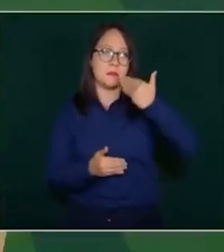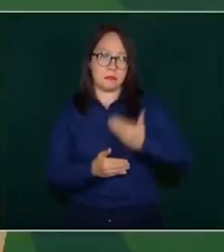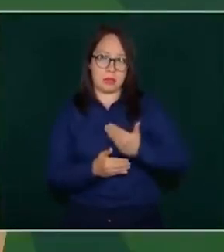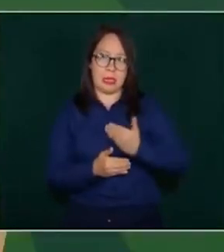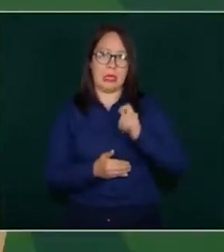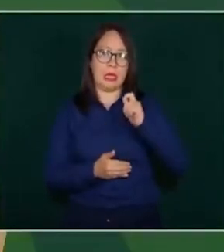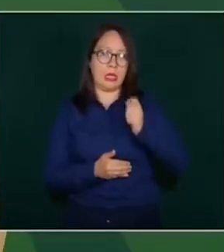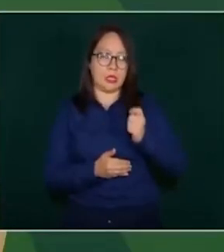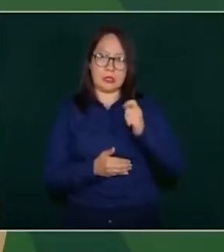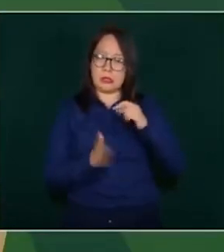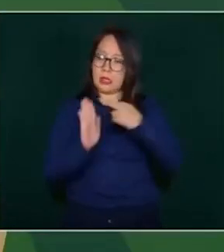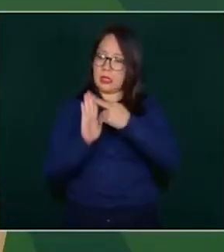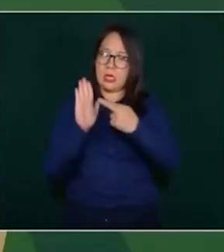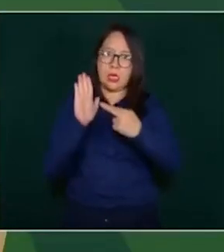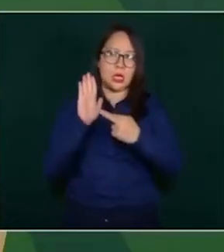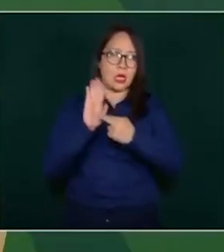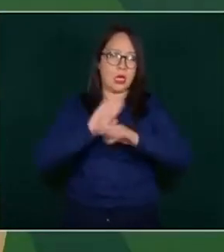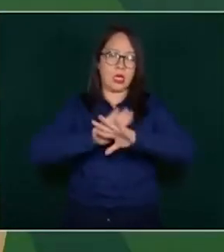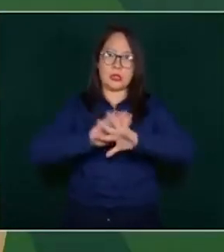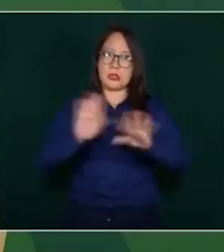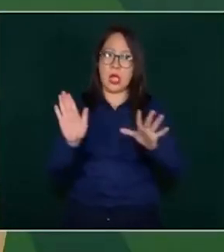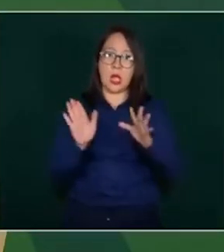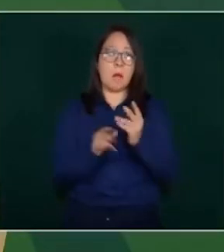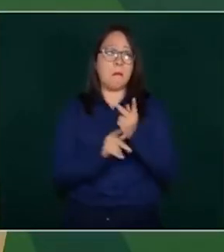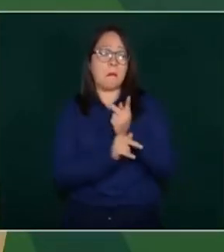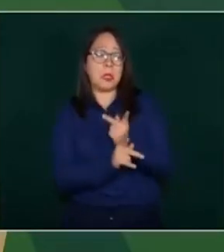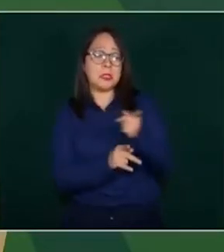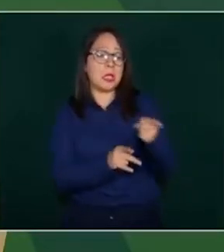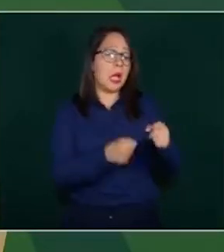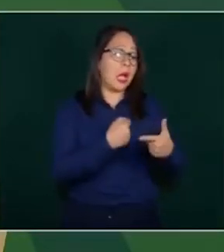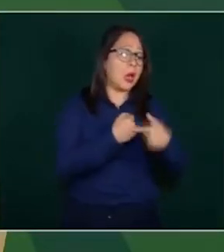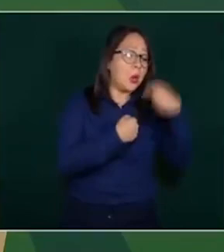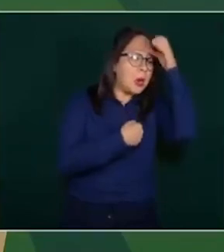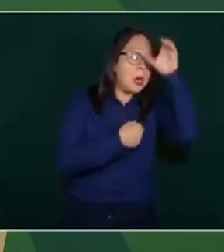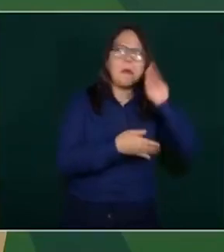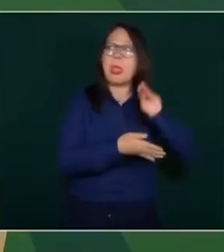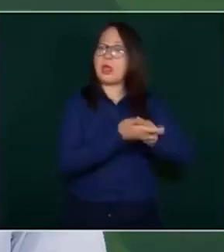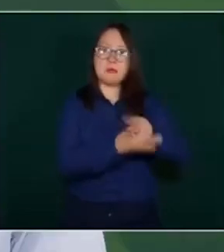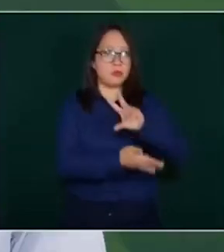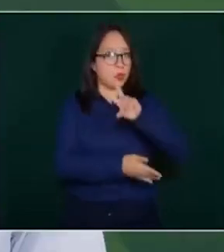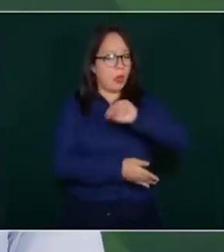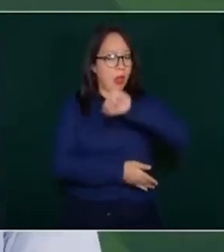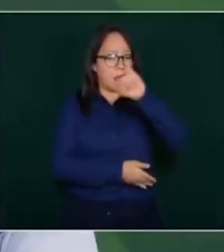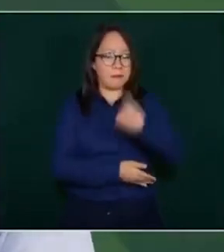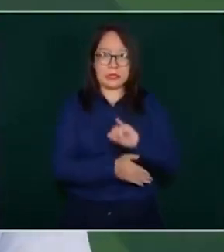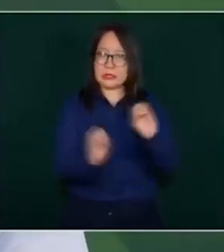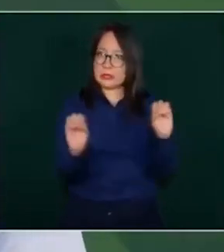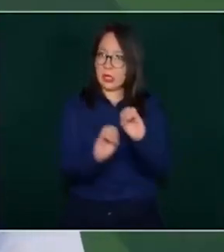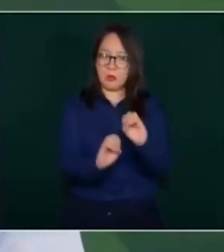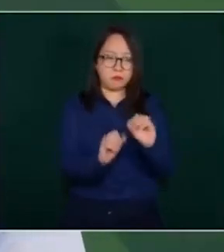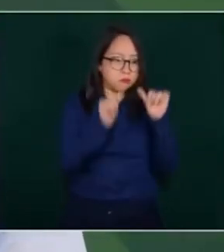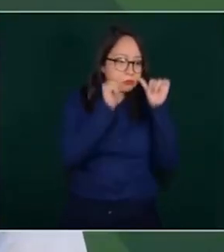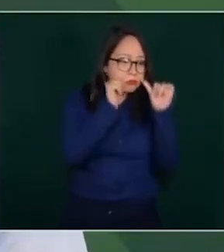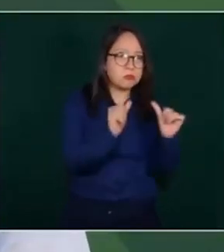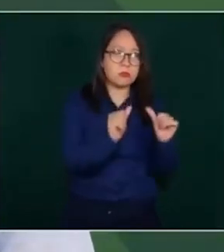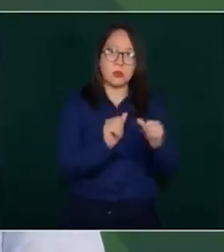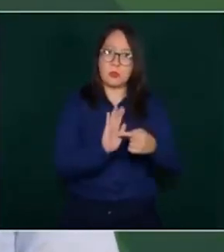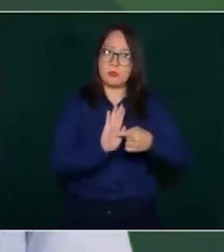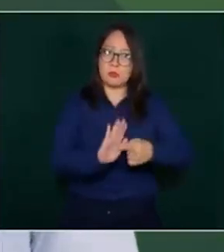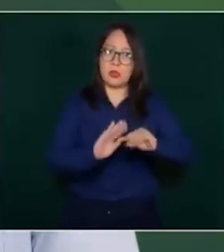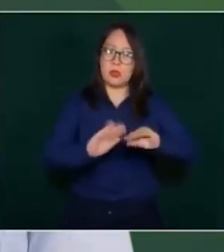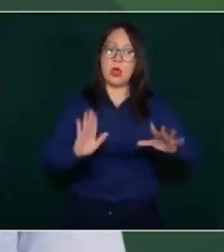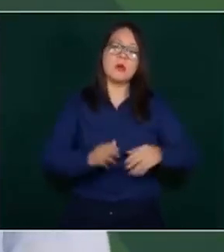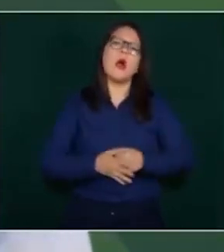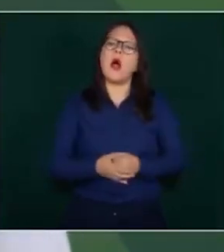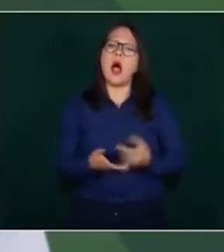de cero impunidad. También decirles que en la última comunicación que se